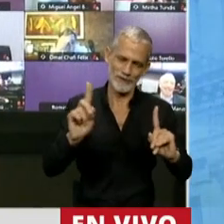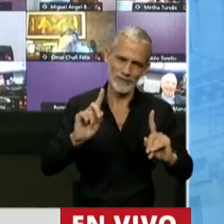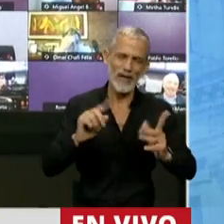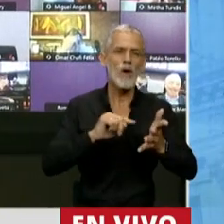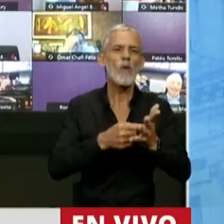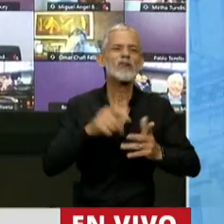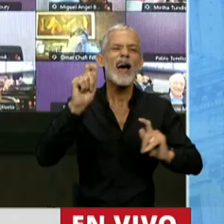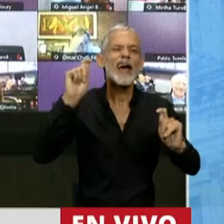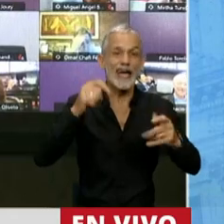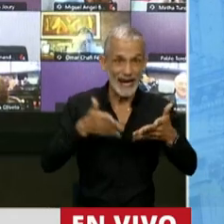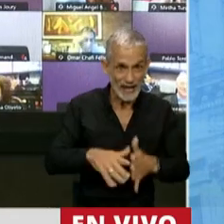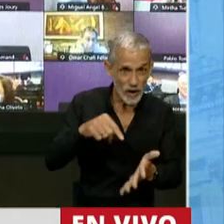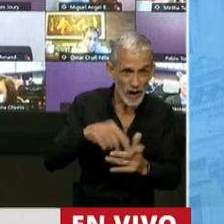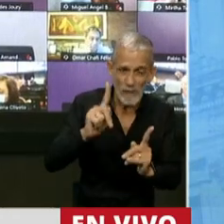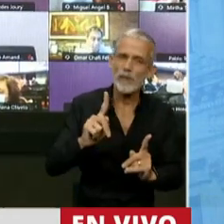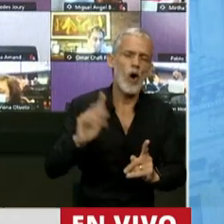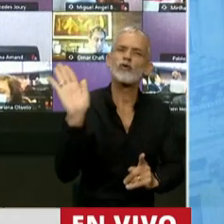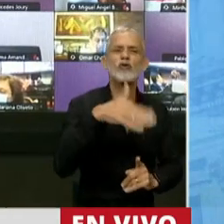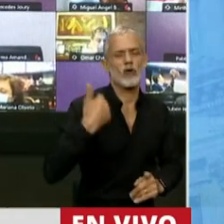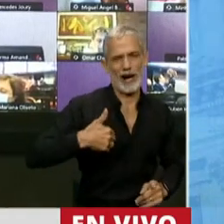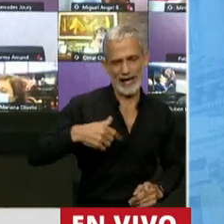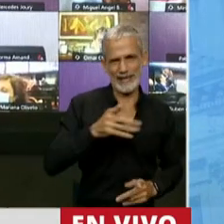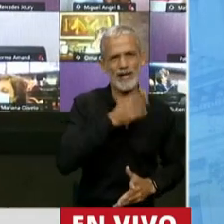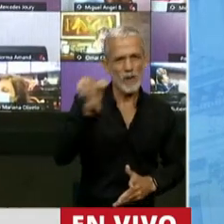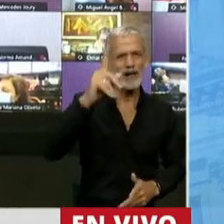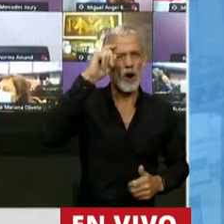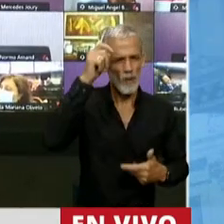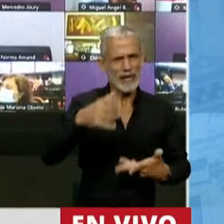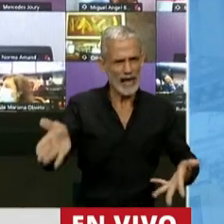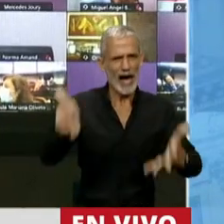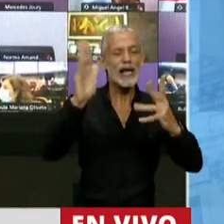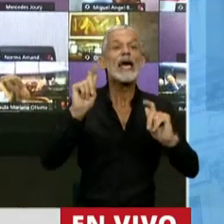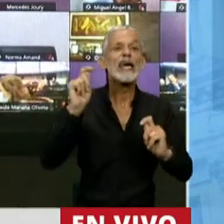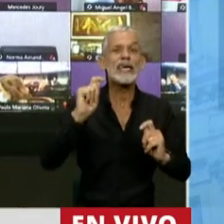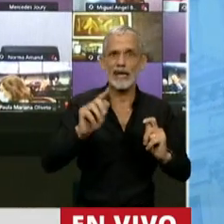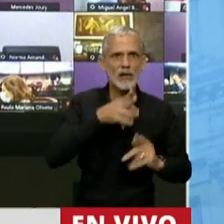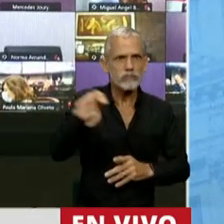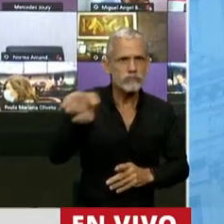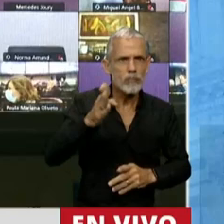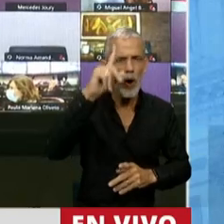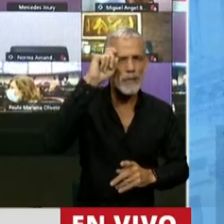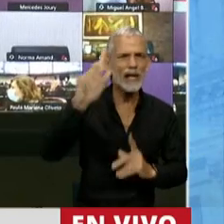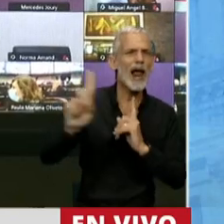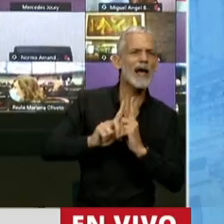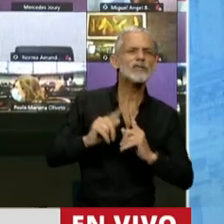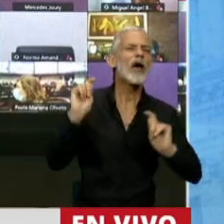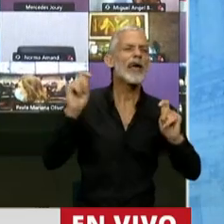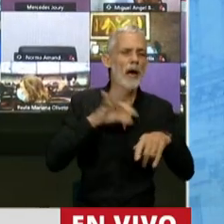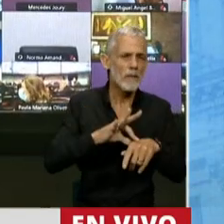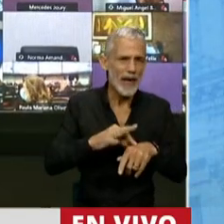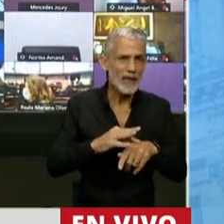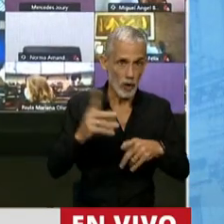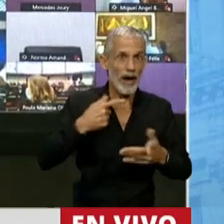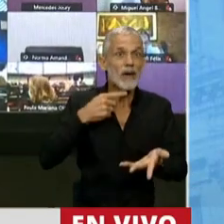Aires es la ciudad de todos los argentinos. Vayan a nuestros hospitales. ¿Saben quiénes se atienden en nuestros hospitales? Con